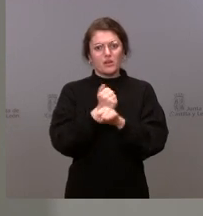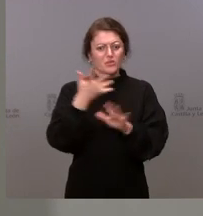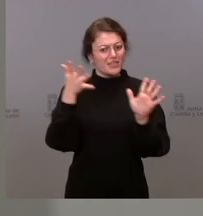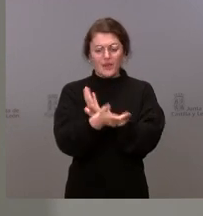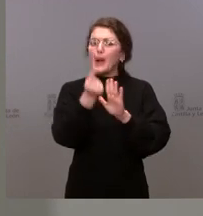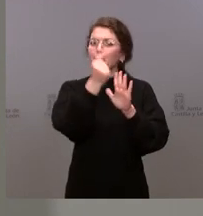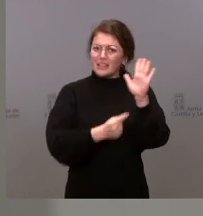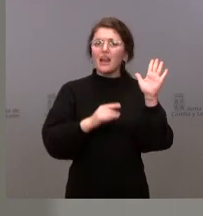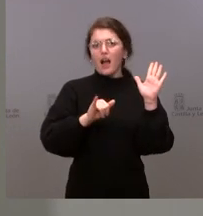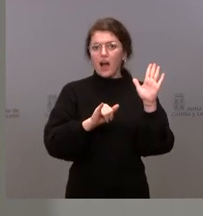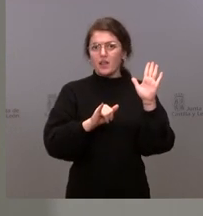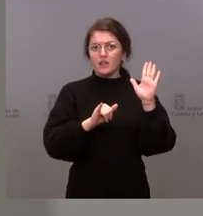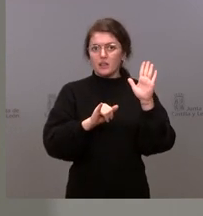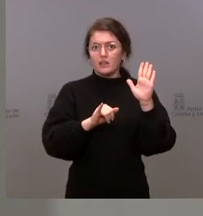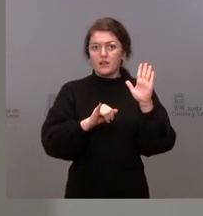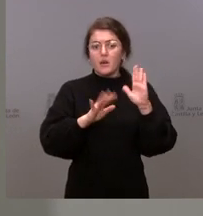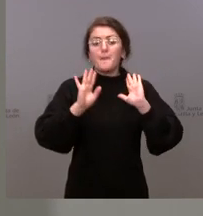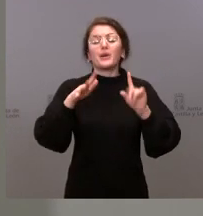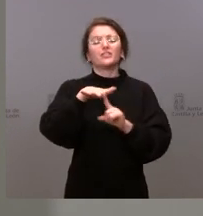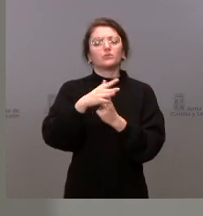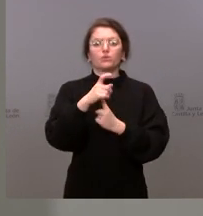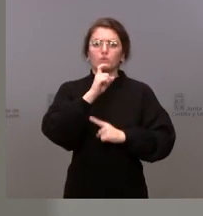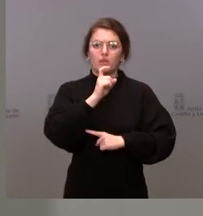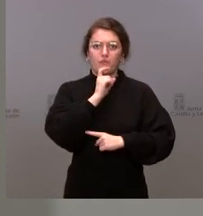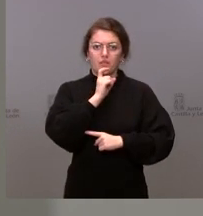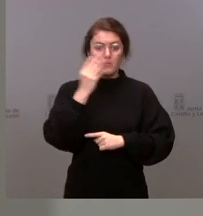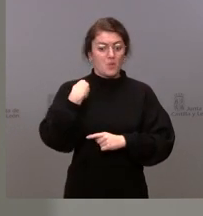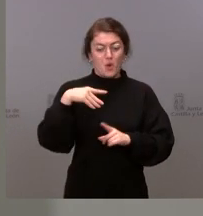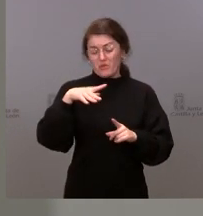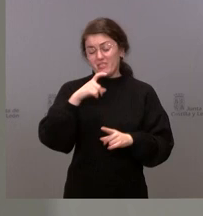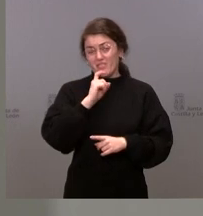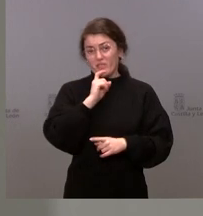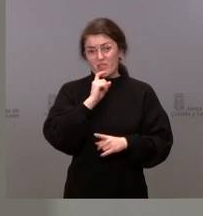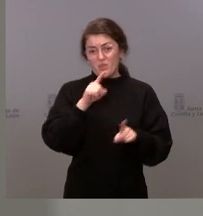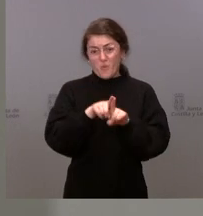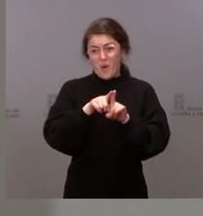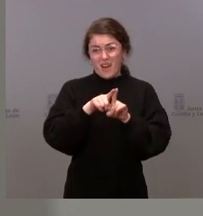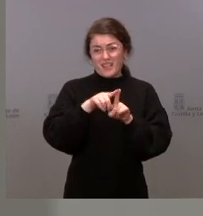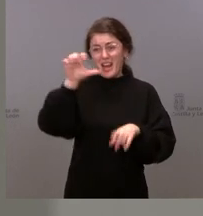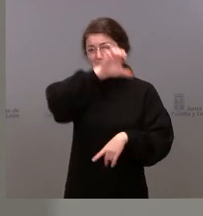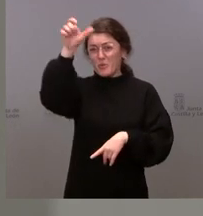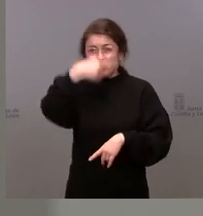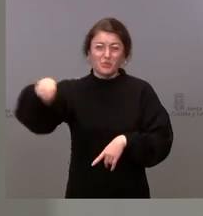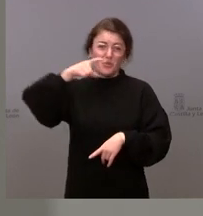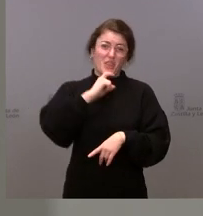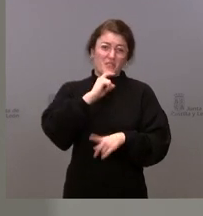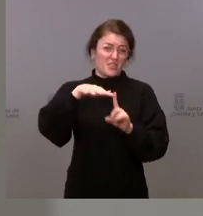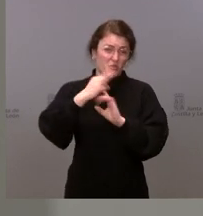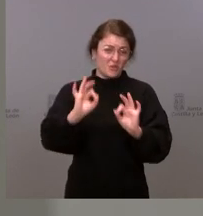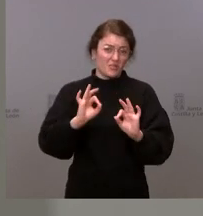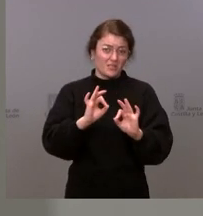entendemos que son eficaces, pero la situación es difícil, como es difícil en el conjunto de Europa y va a ser más difícil. Y hay que